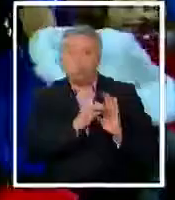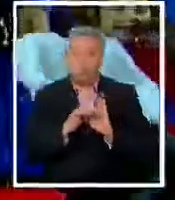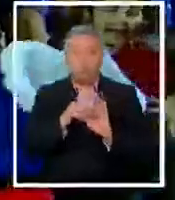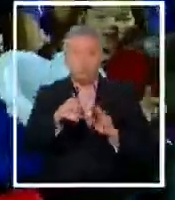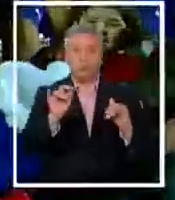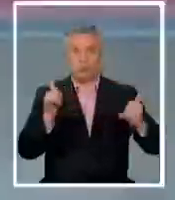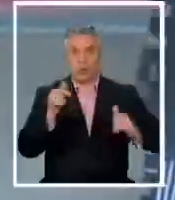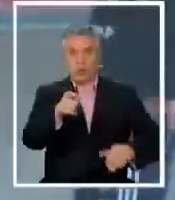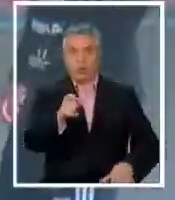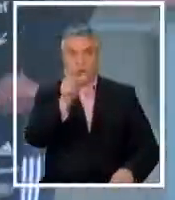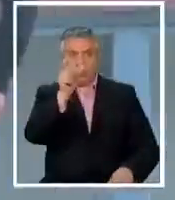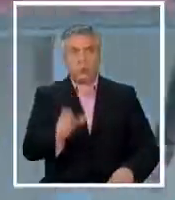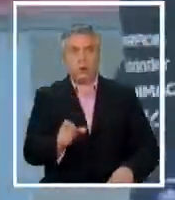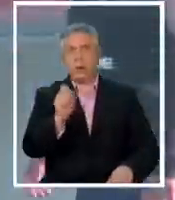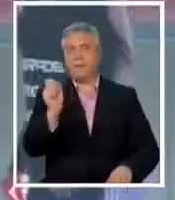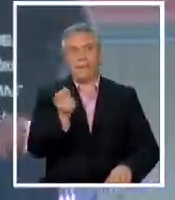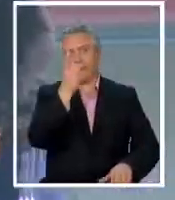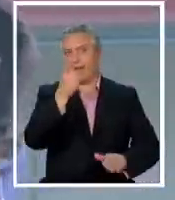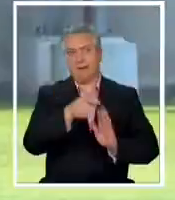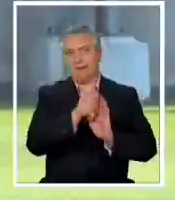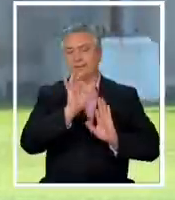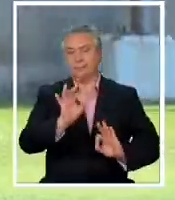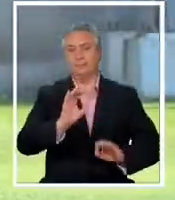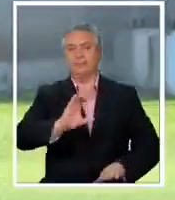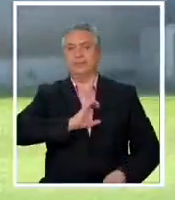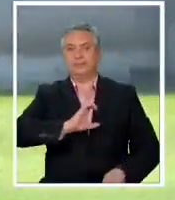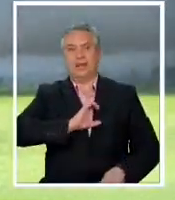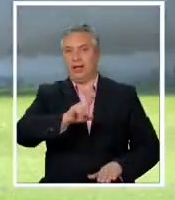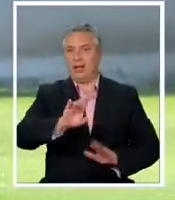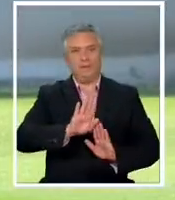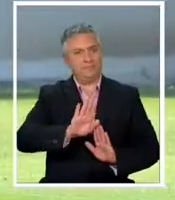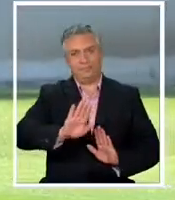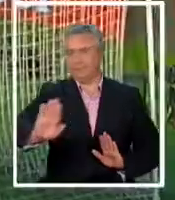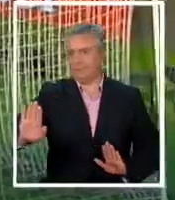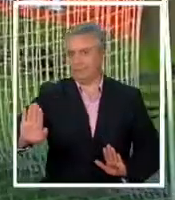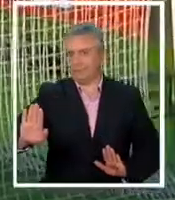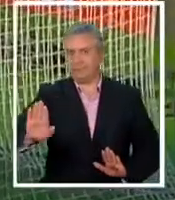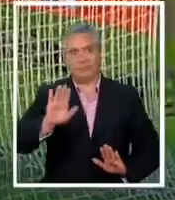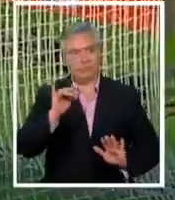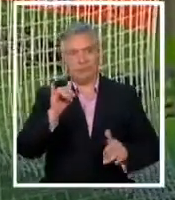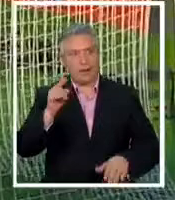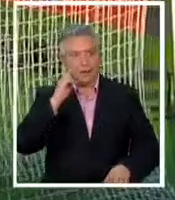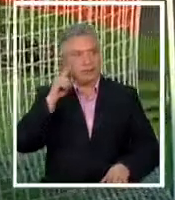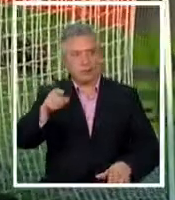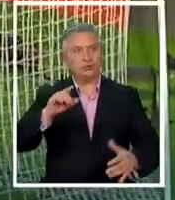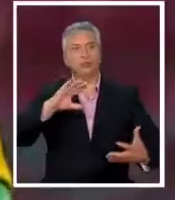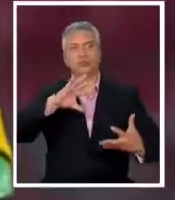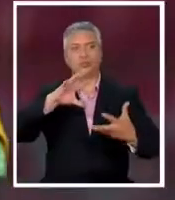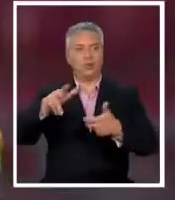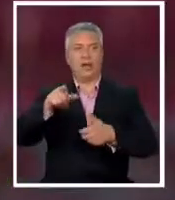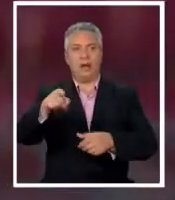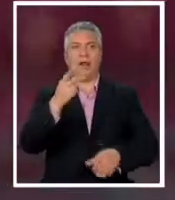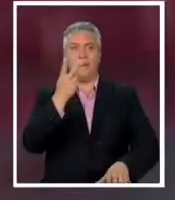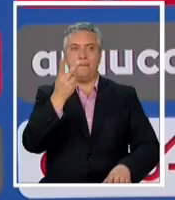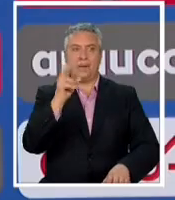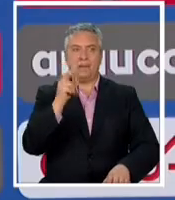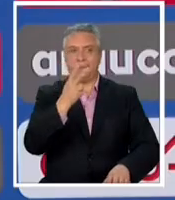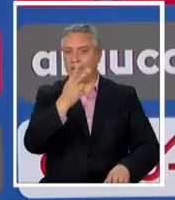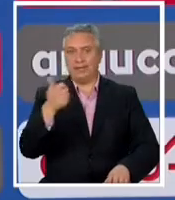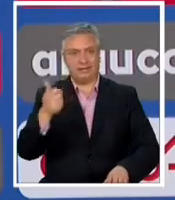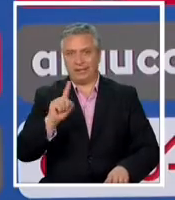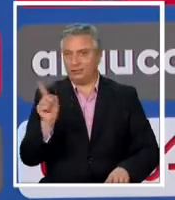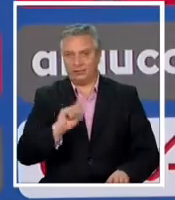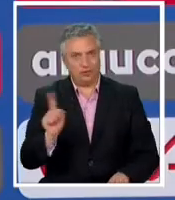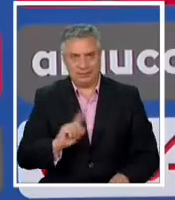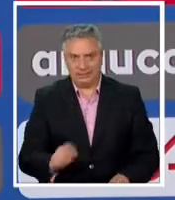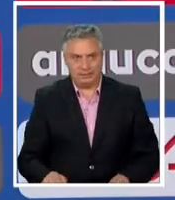histórico jugador sería el primer marginado de Berizo quien no lo consideraría para las eliminatorias del Mundial 2026 yo